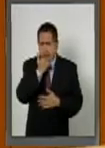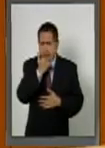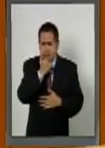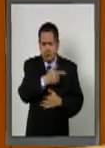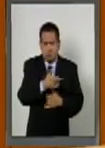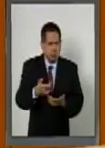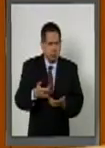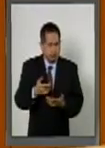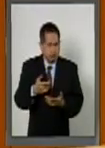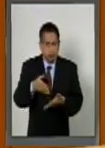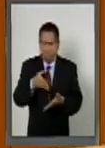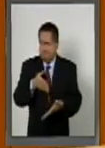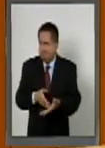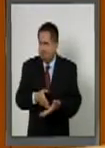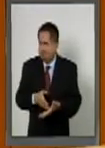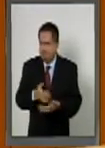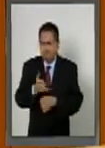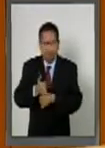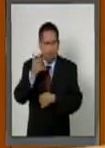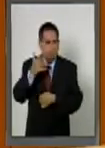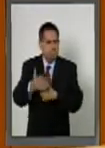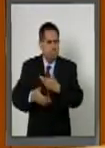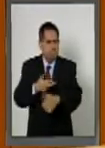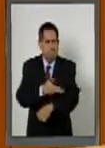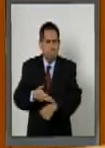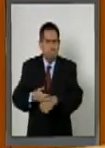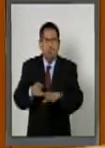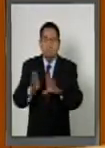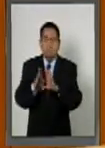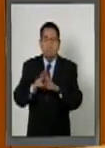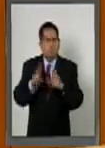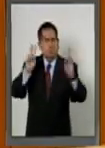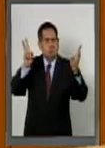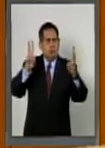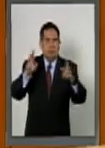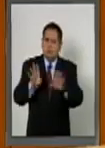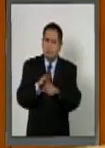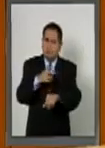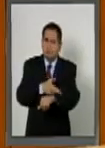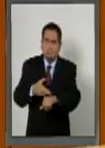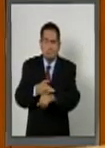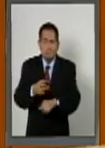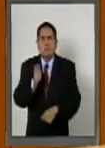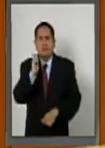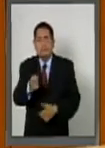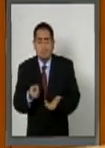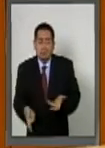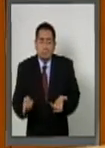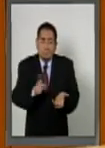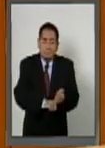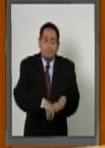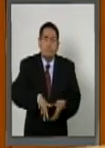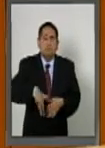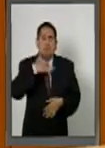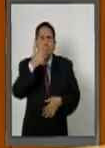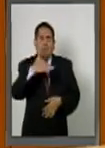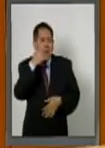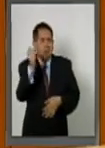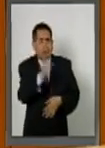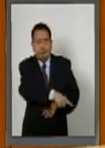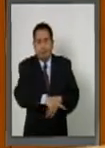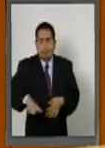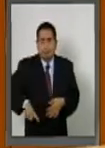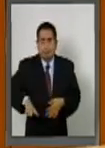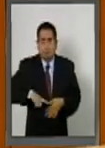enredados en el procedimiento. Pero el procedimiento no es el tema. El tema es la corrupción del gobierno. Bueno, que a través de